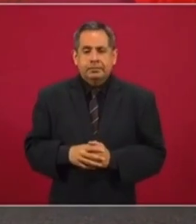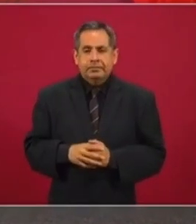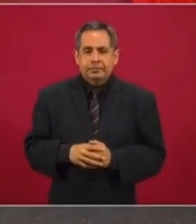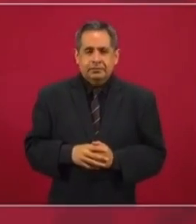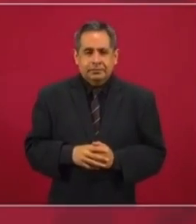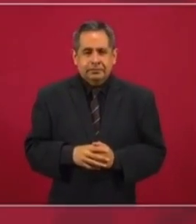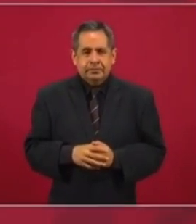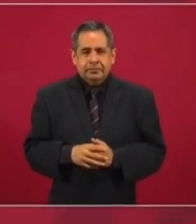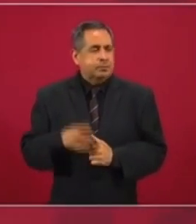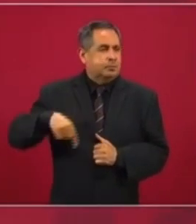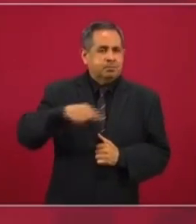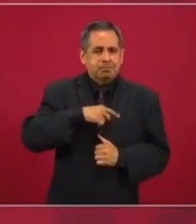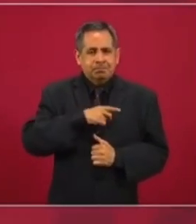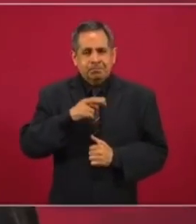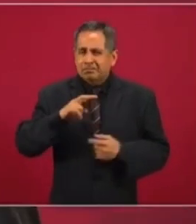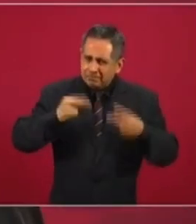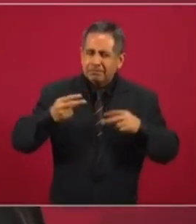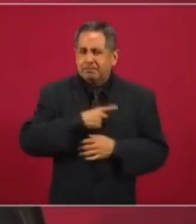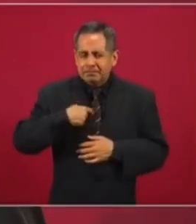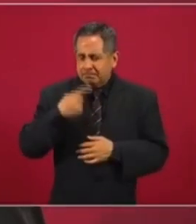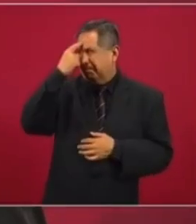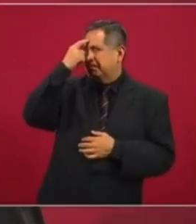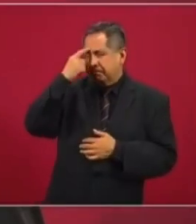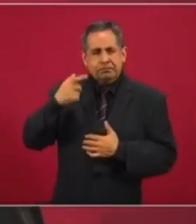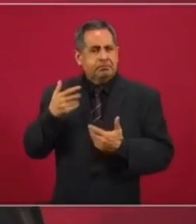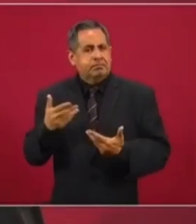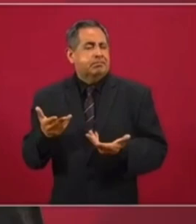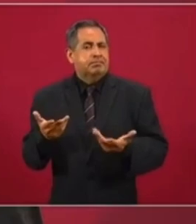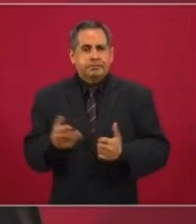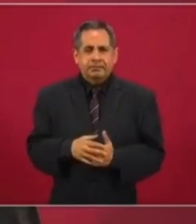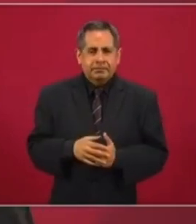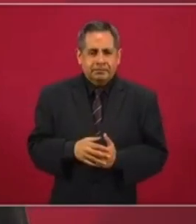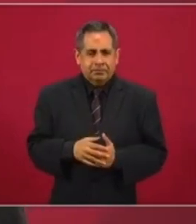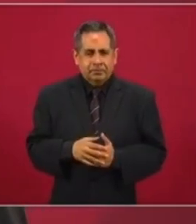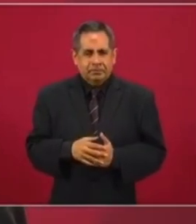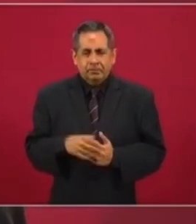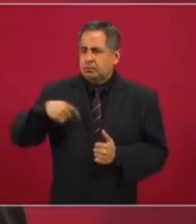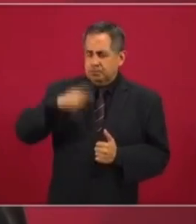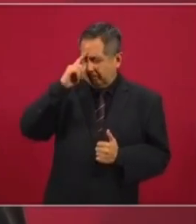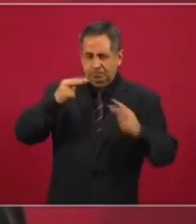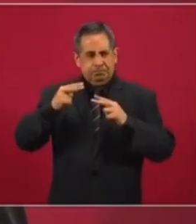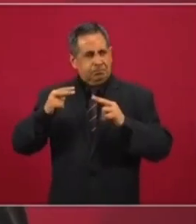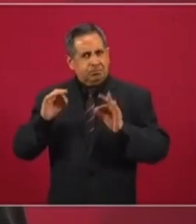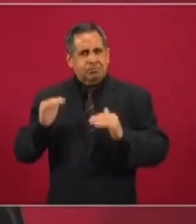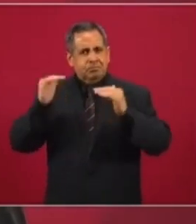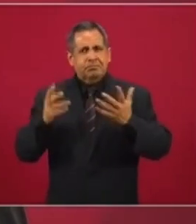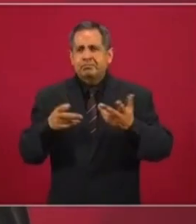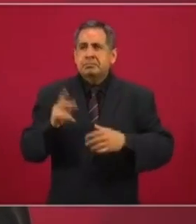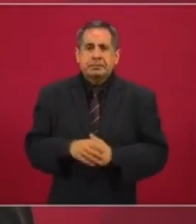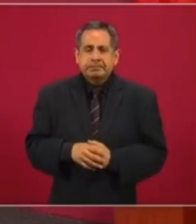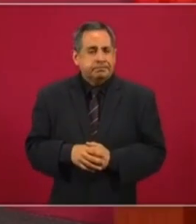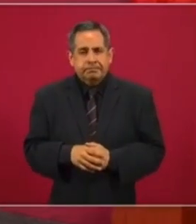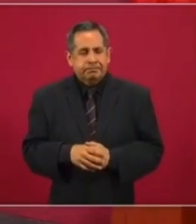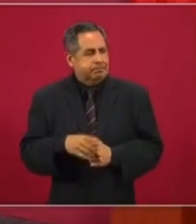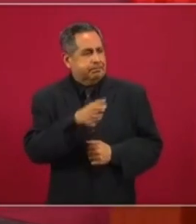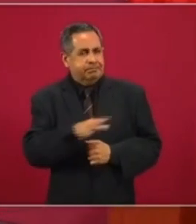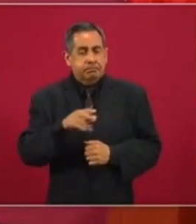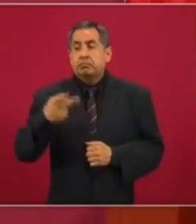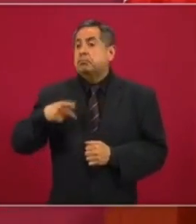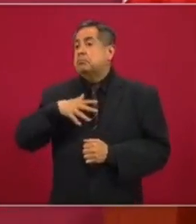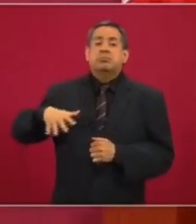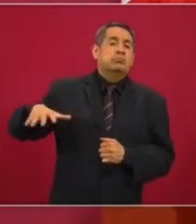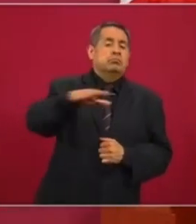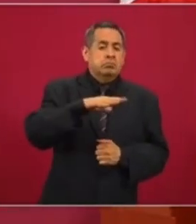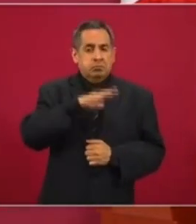reconocer, de exaltar. Porque fue una hazaña de los